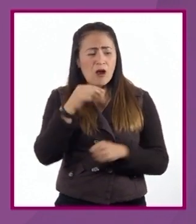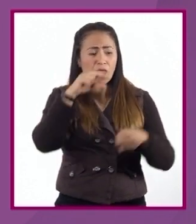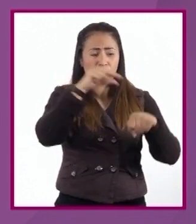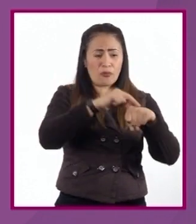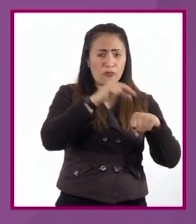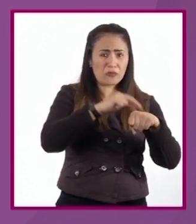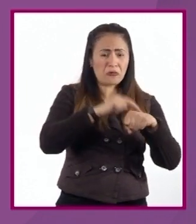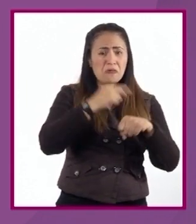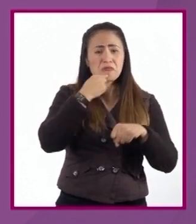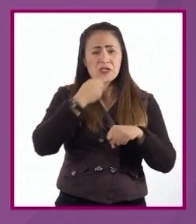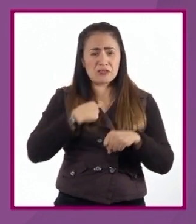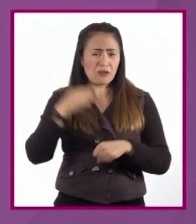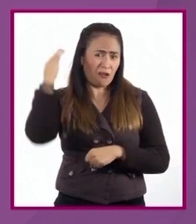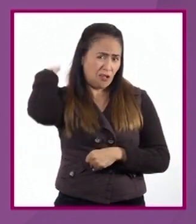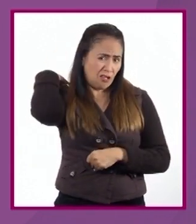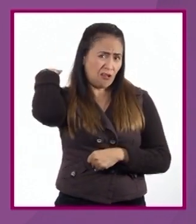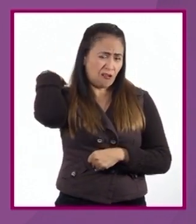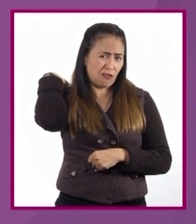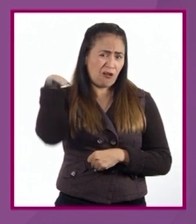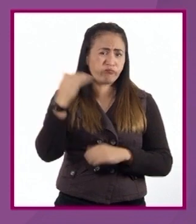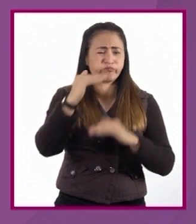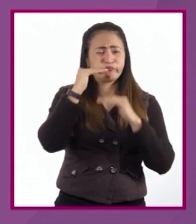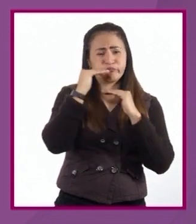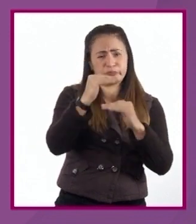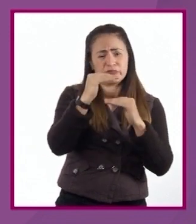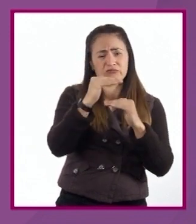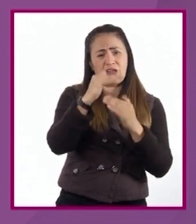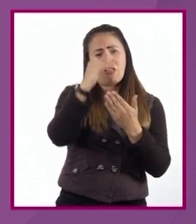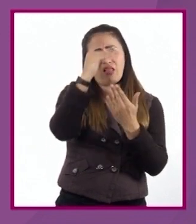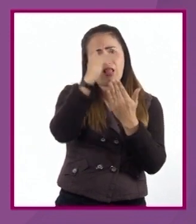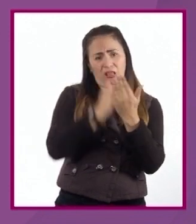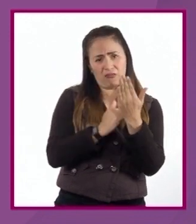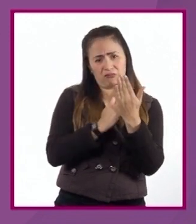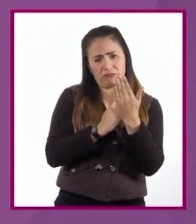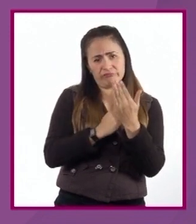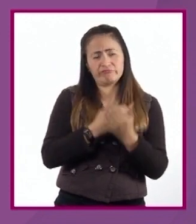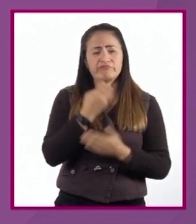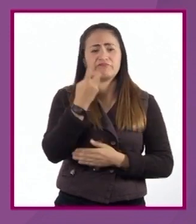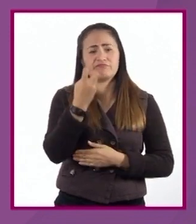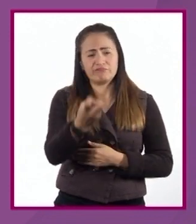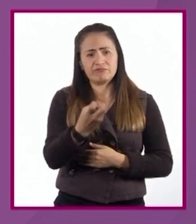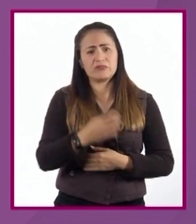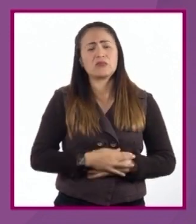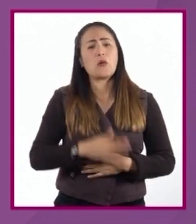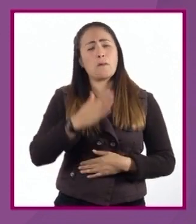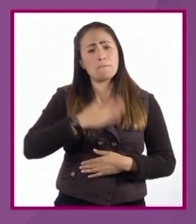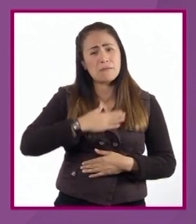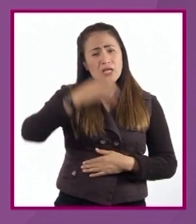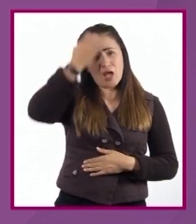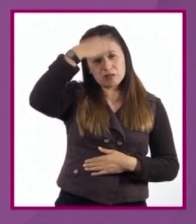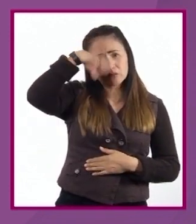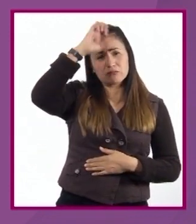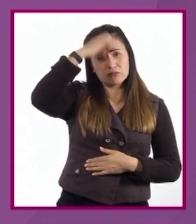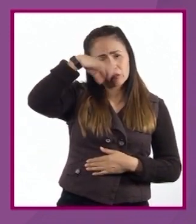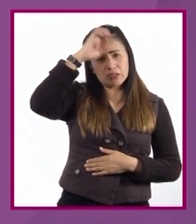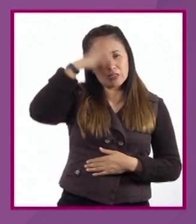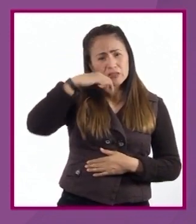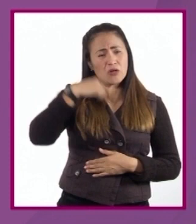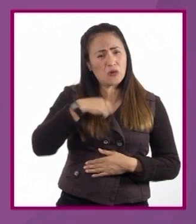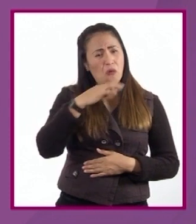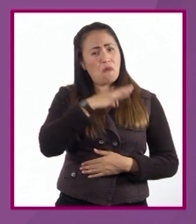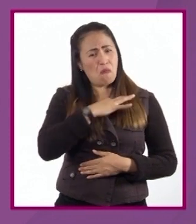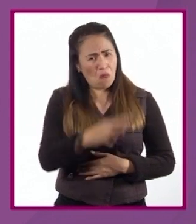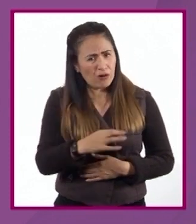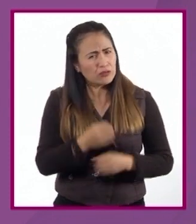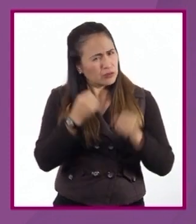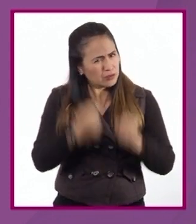indicó que mi capacidad pulmonar disminuyó. Por lo tanto, en mi experiencia personal, puedo decir que el